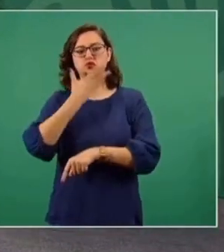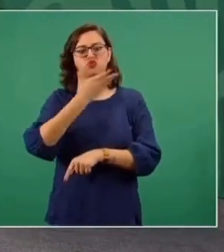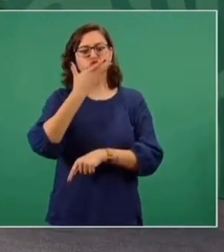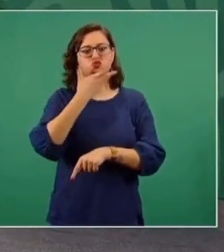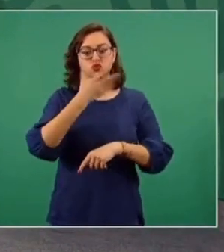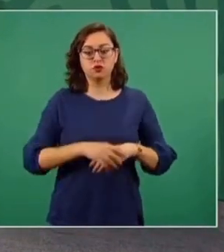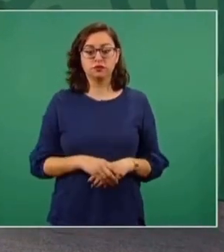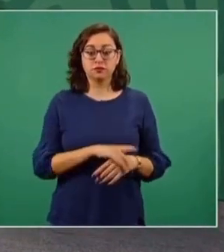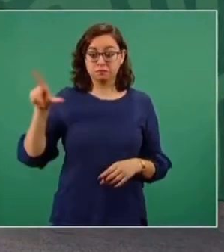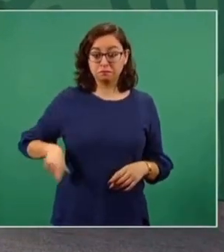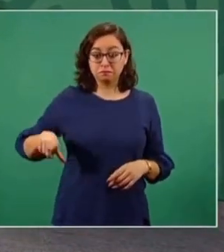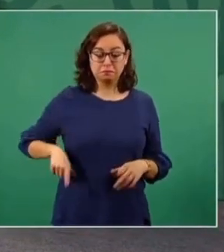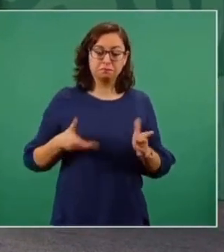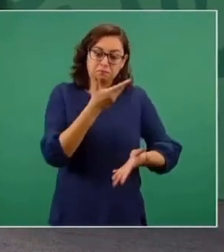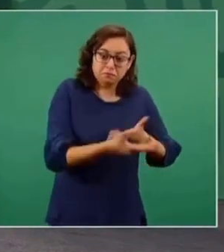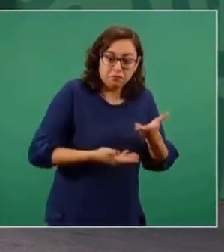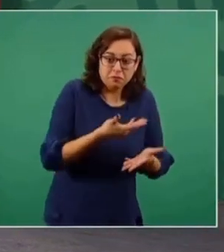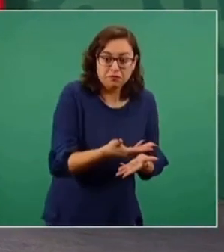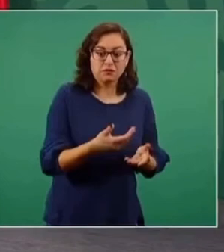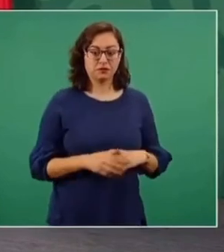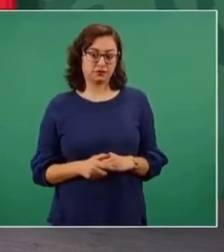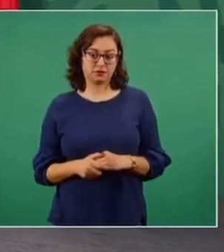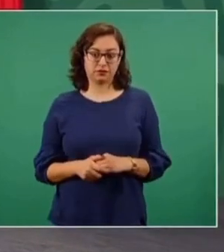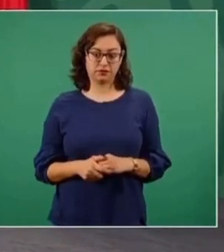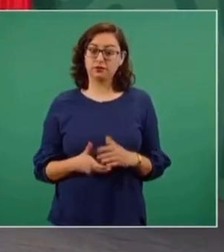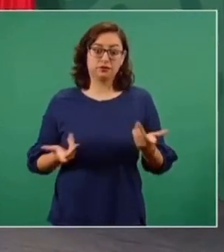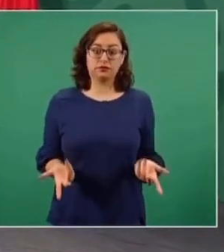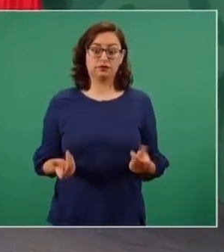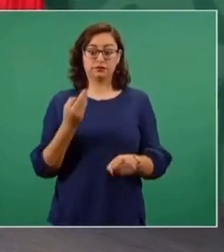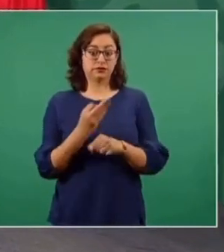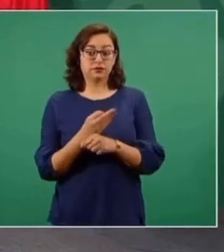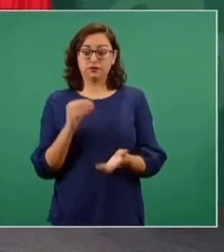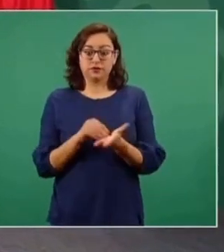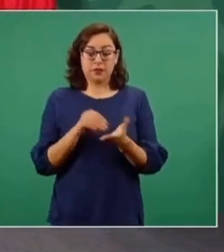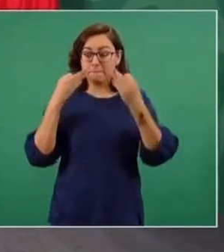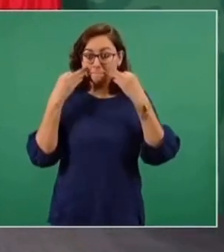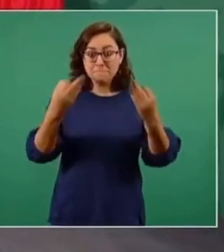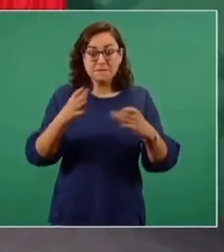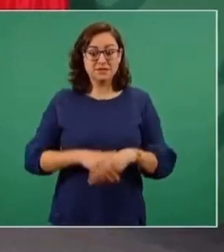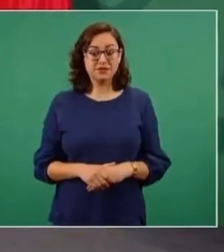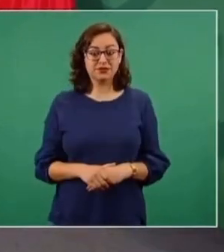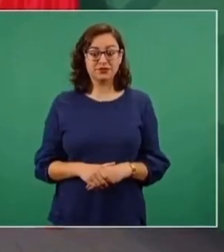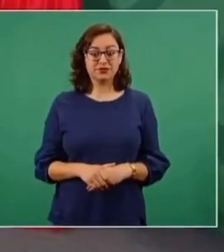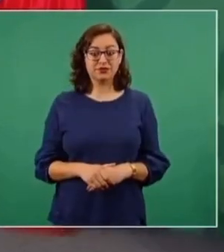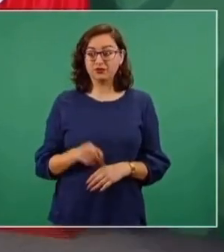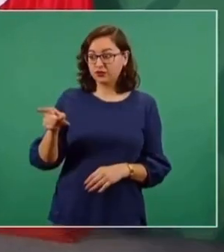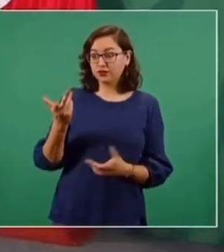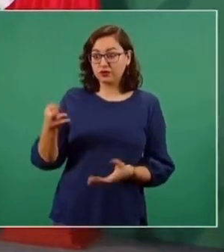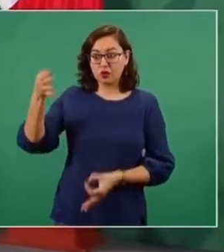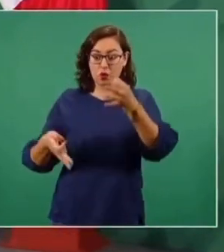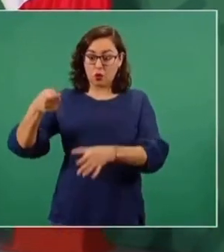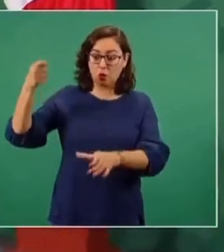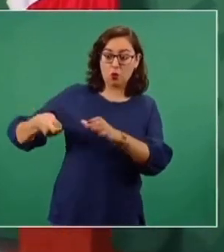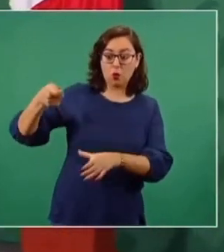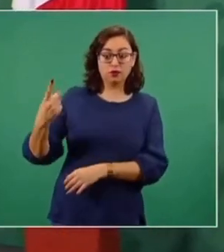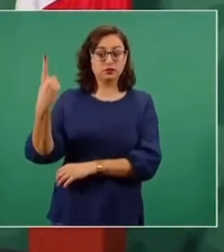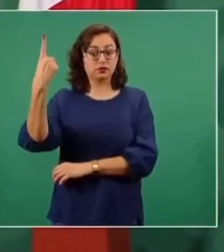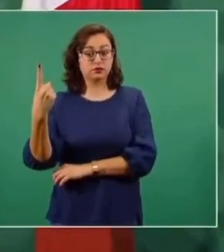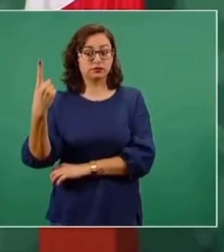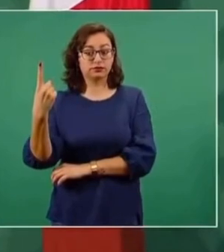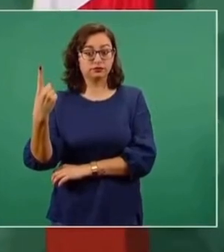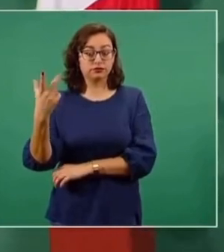El gobierno estaba al servicio de una minoría. Sigue estando, estamos ahora constatando con un juez que